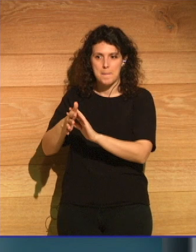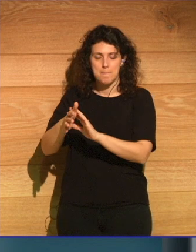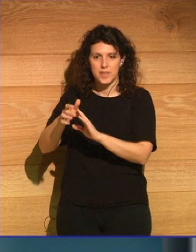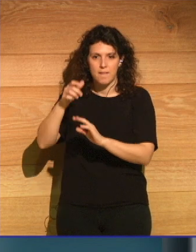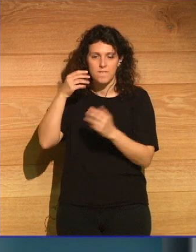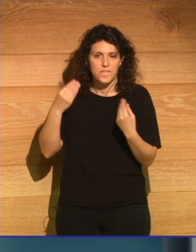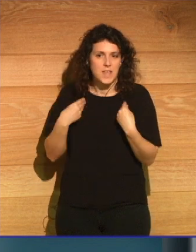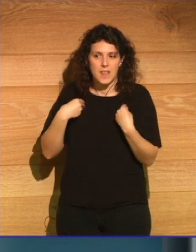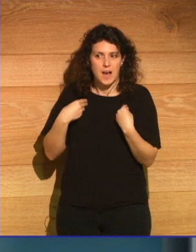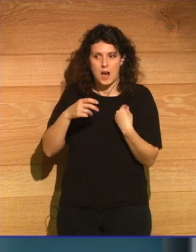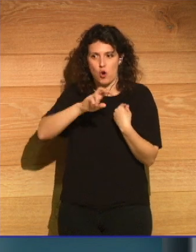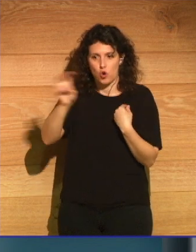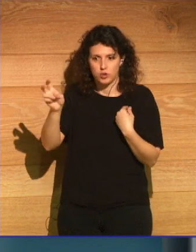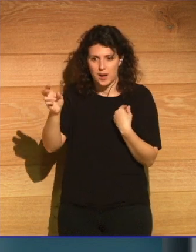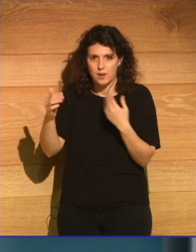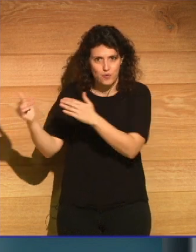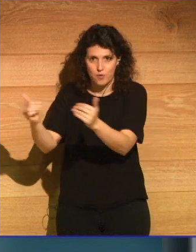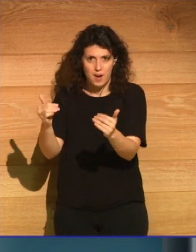es una historia muy lejana.